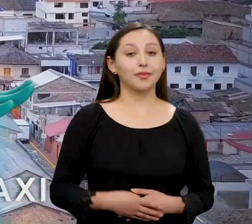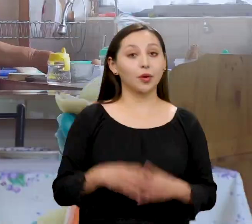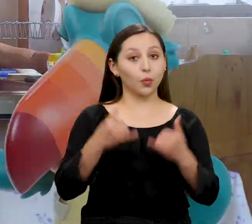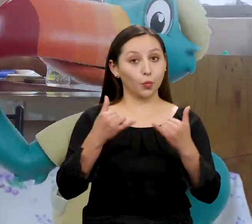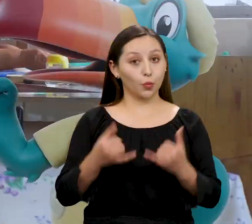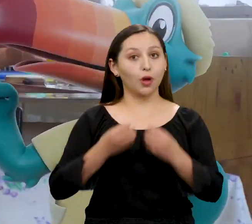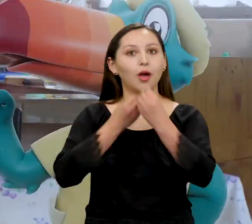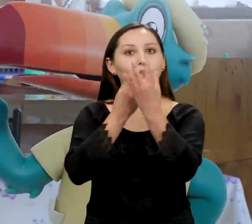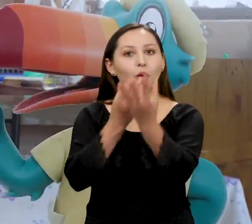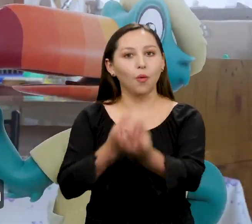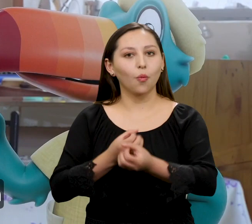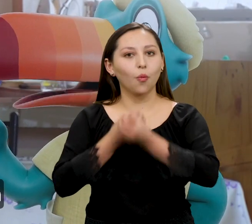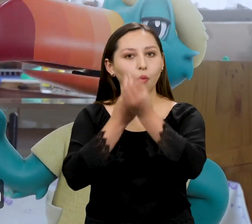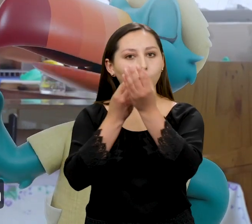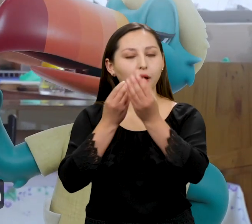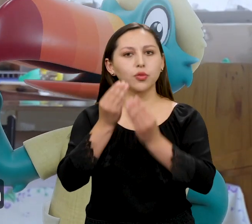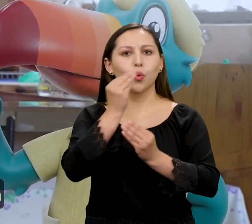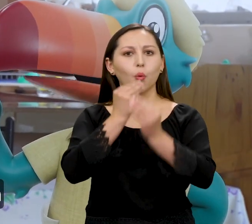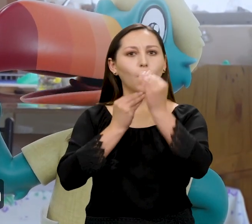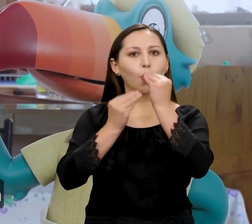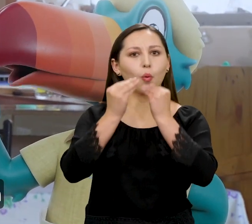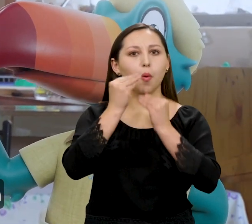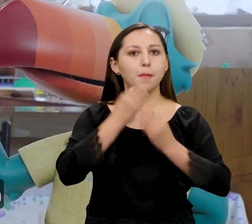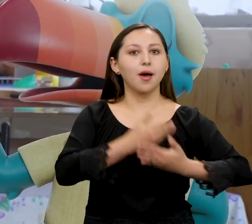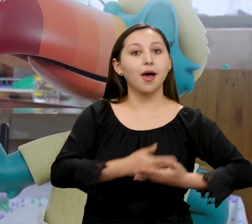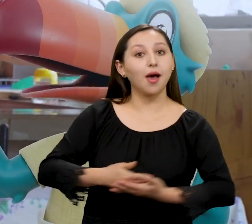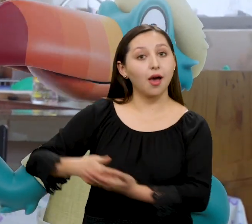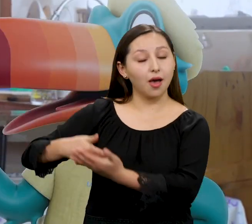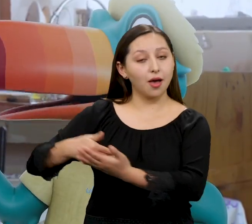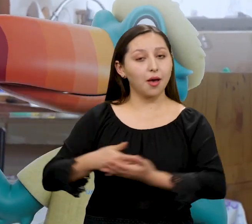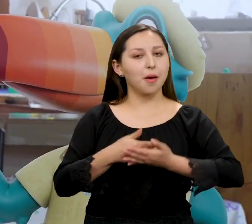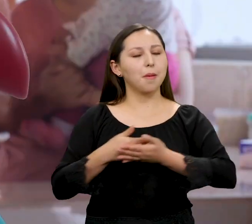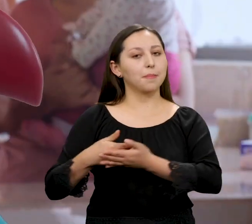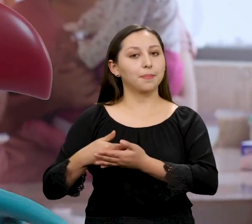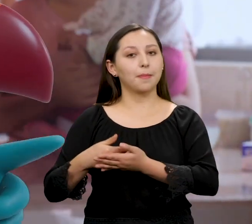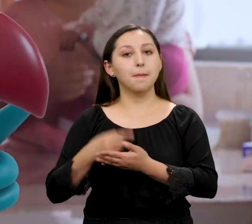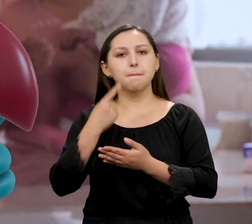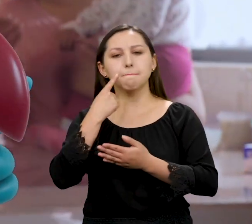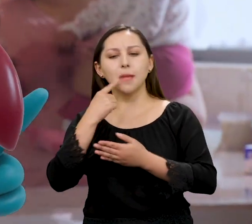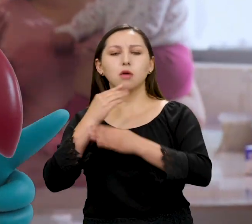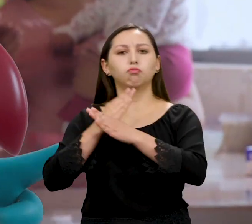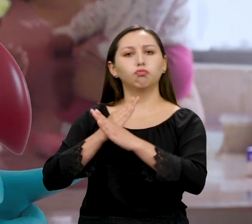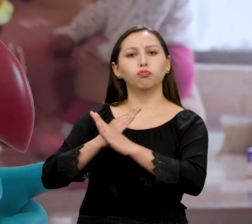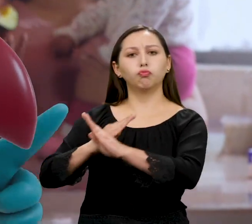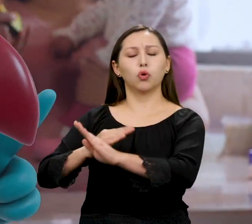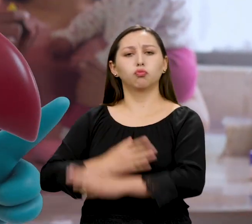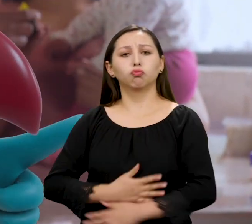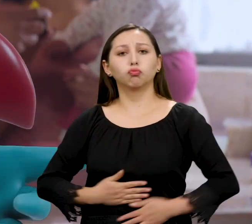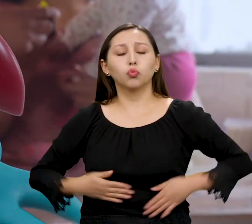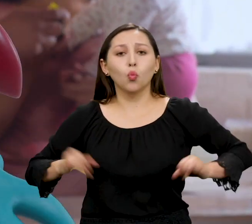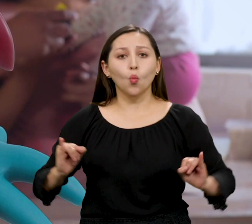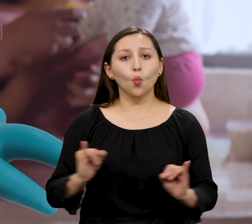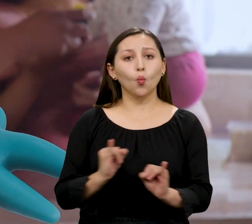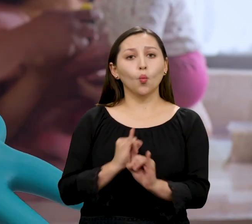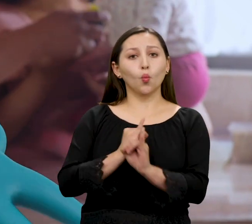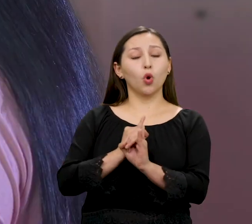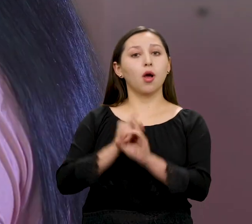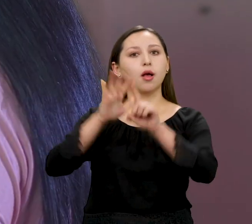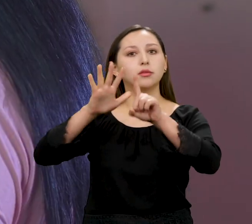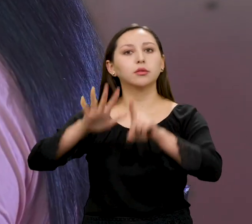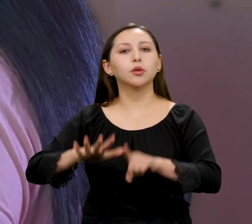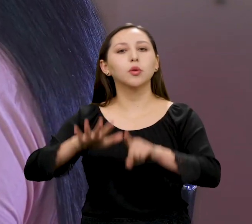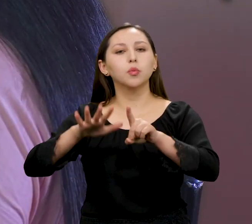Hoy les quiero contar acerca de la alimentación del bebé. Para prevenir la desnutrición,